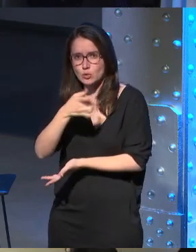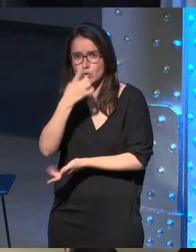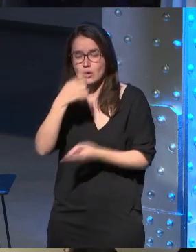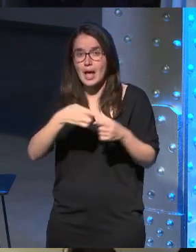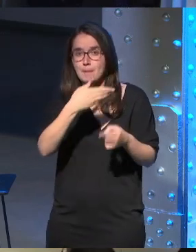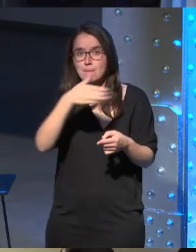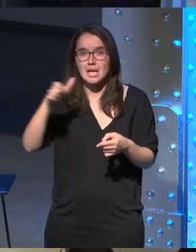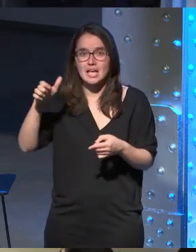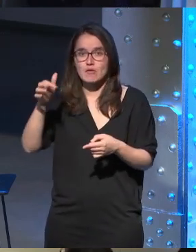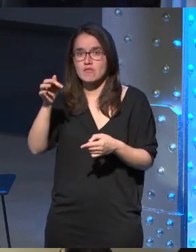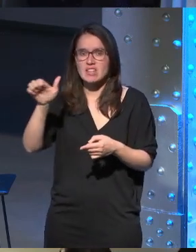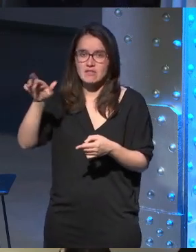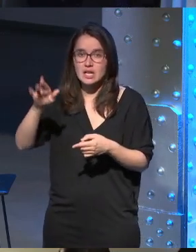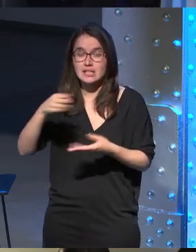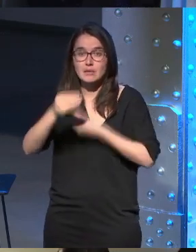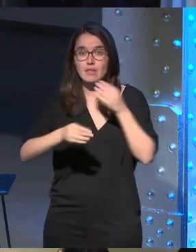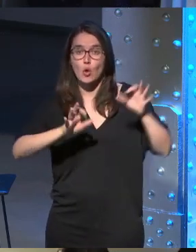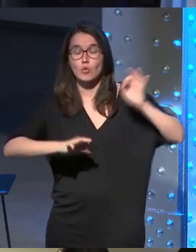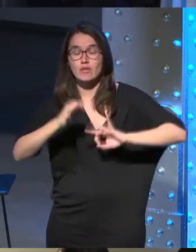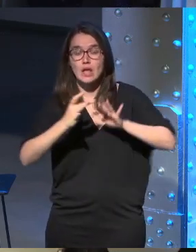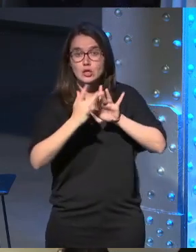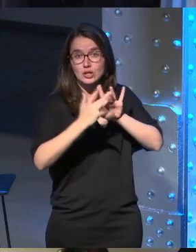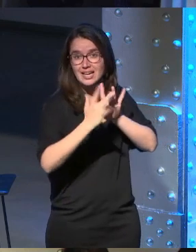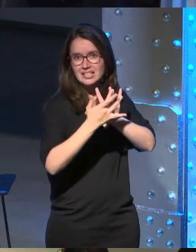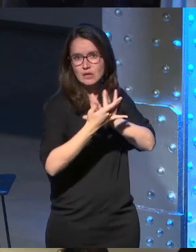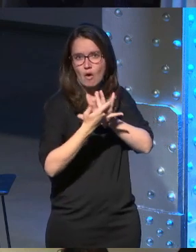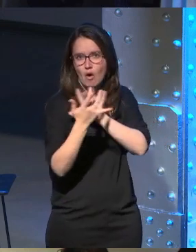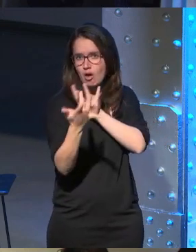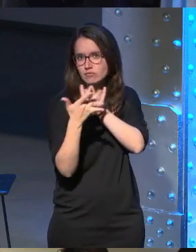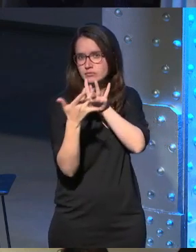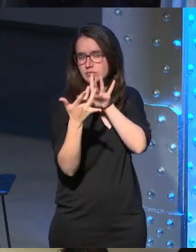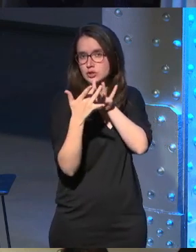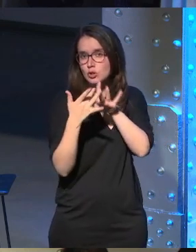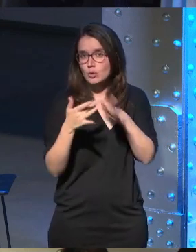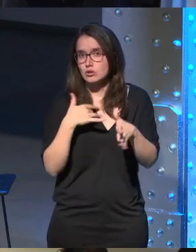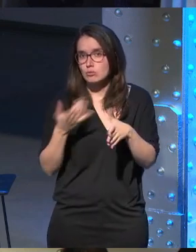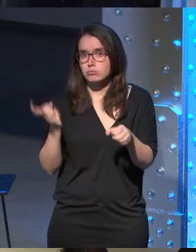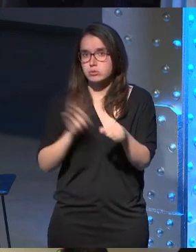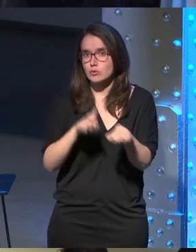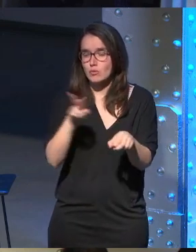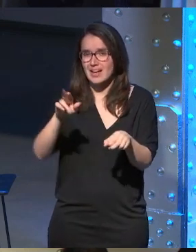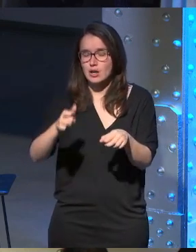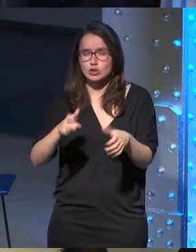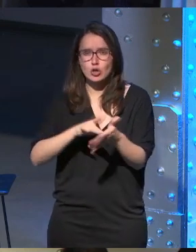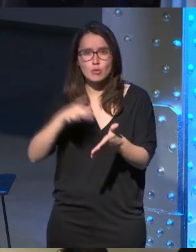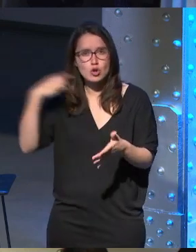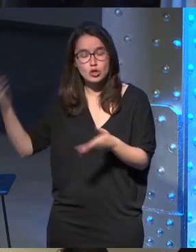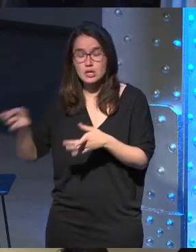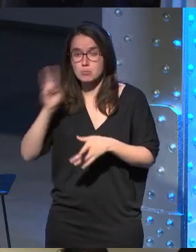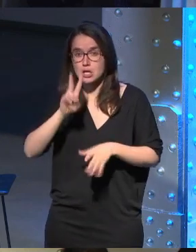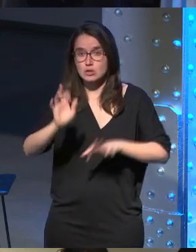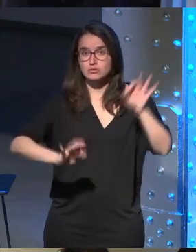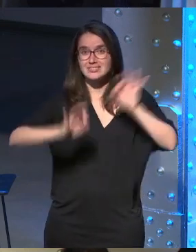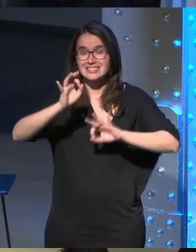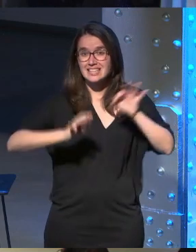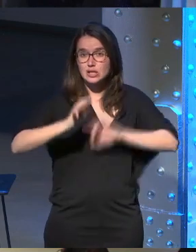ellas es Bifiter estaban haciendo un teatro interactivo y a ese concepto me encantaba porque y el día que decidí dedicarme a la UR fue un día que estaba en Londres viendo una obra de teatro interactivo